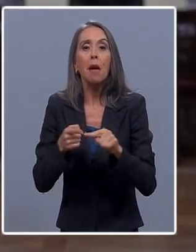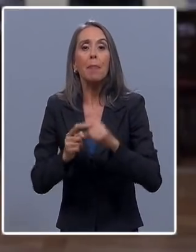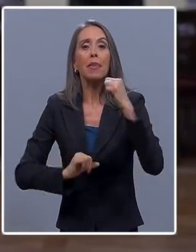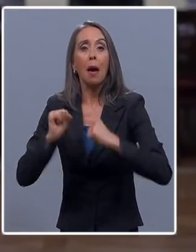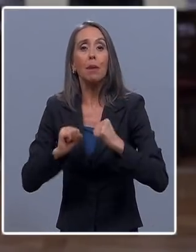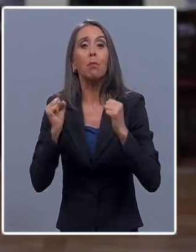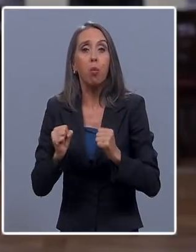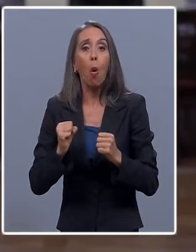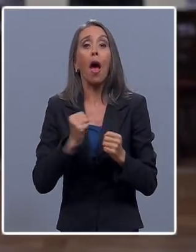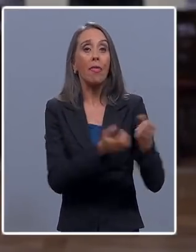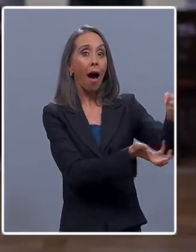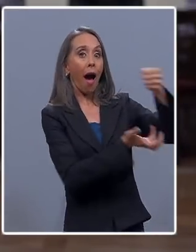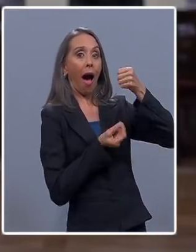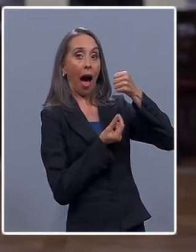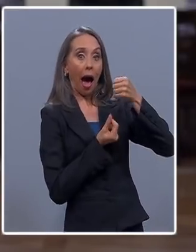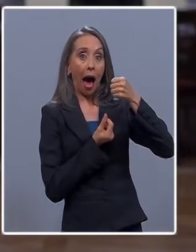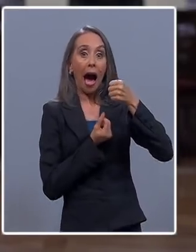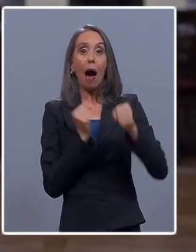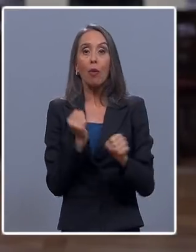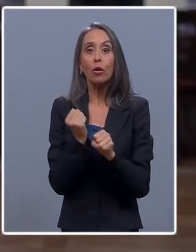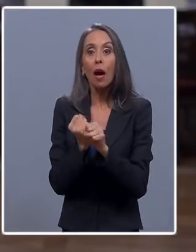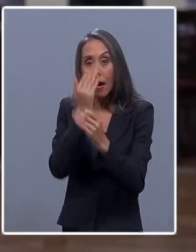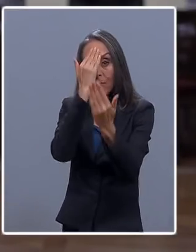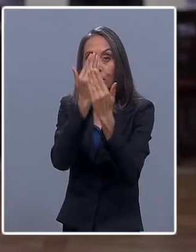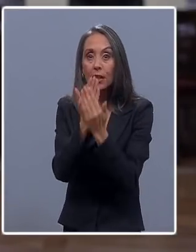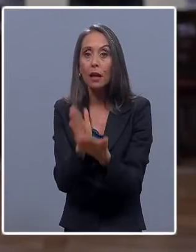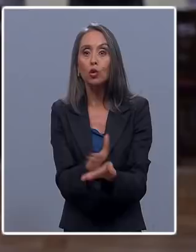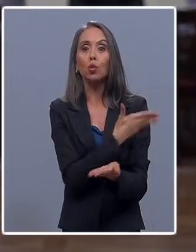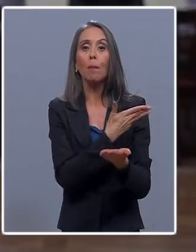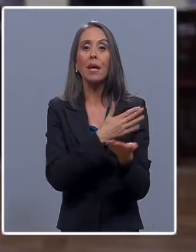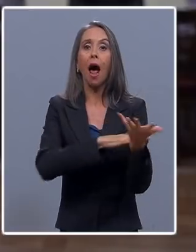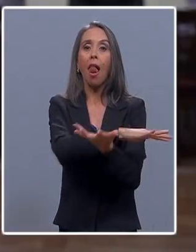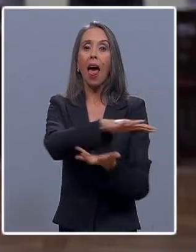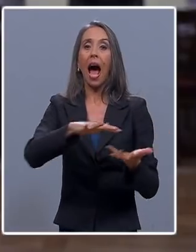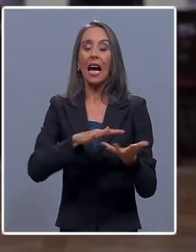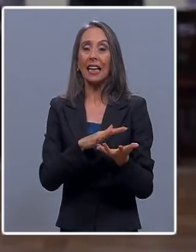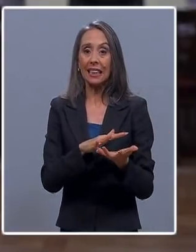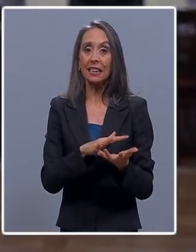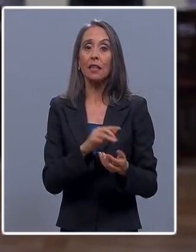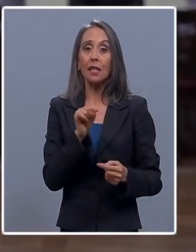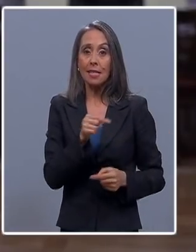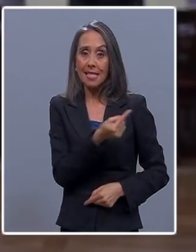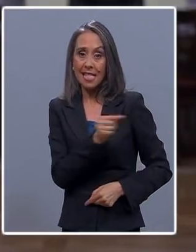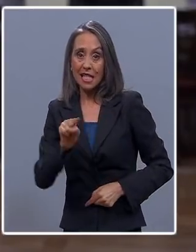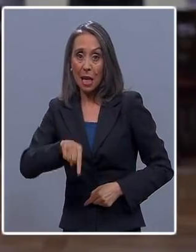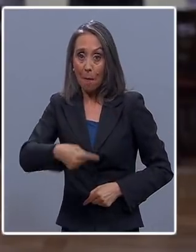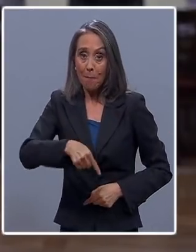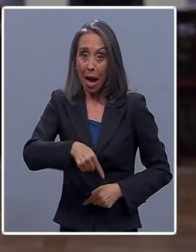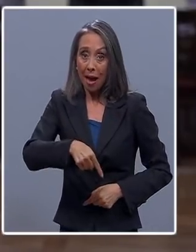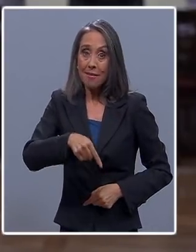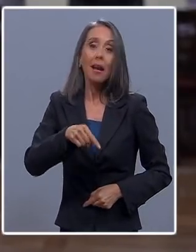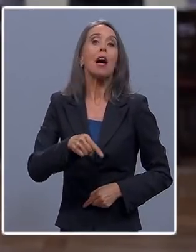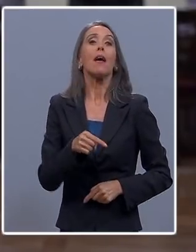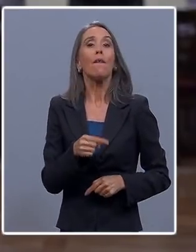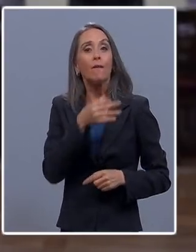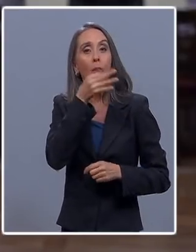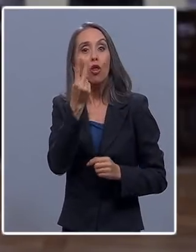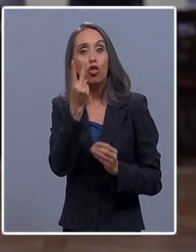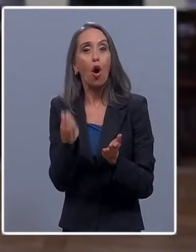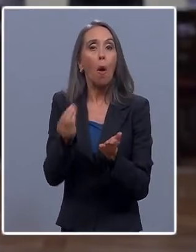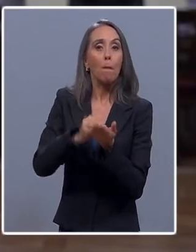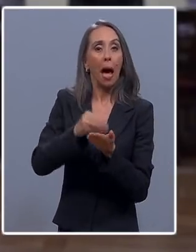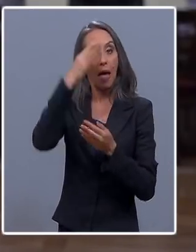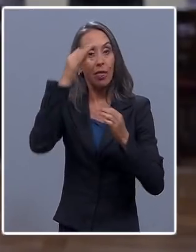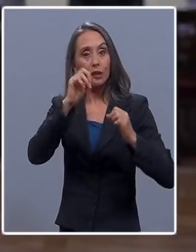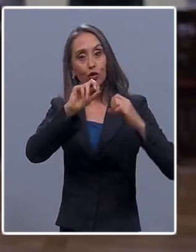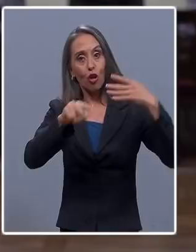para que puedan enfrentar y superar esta crisis. Esta semana anunciaremos dos medidas adicionales,